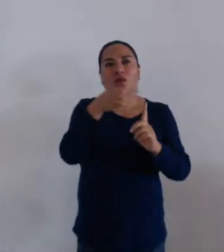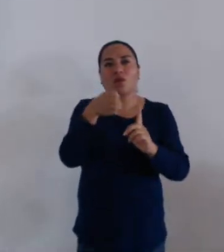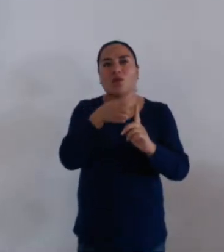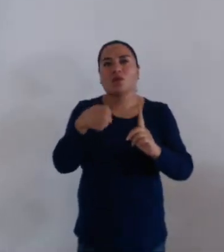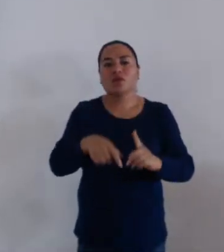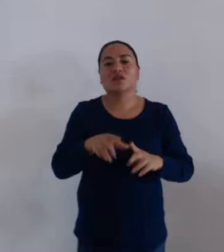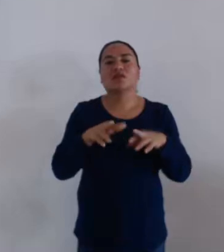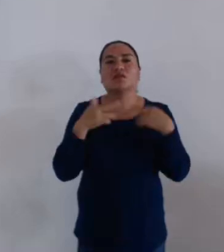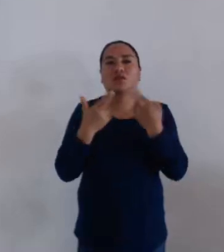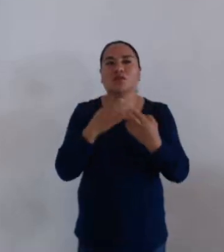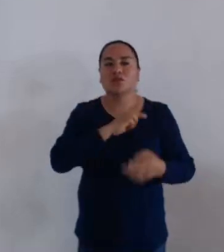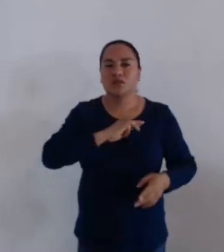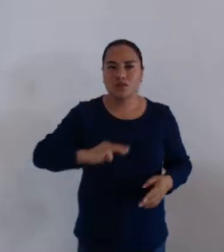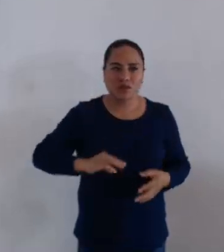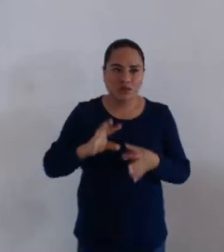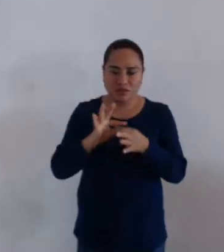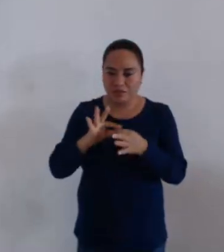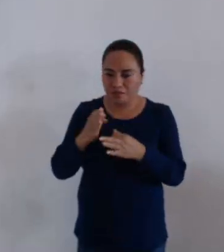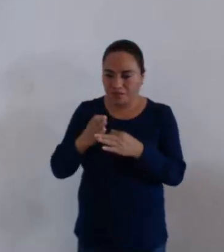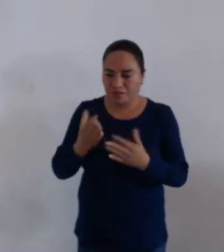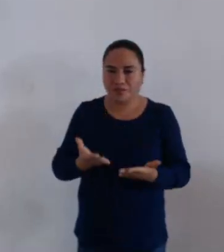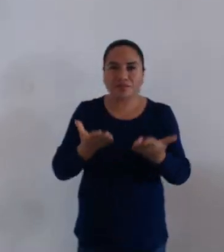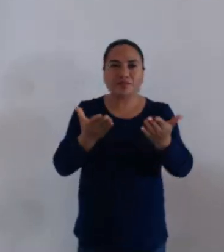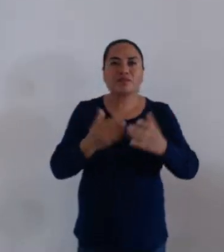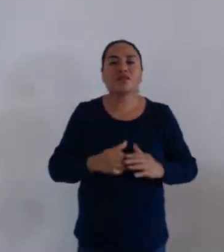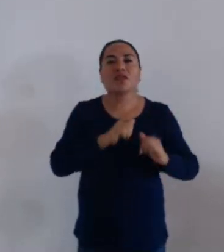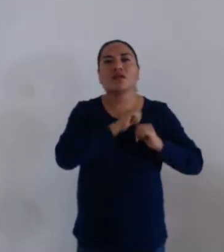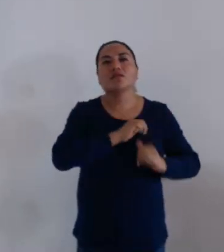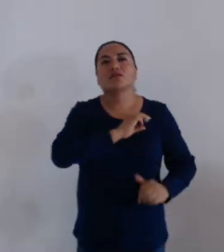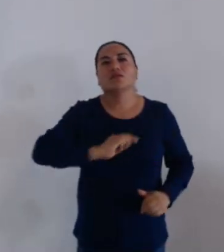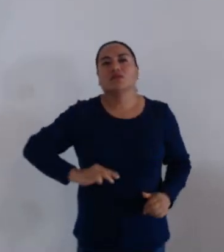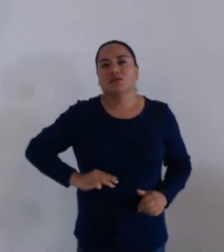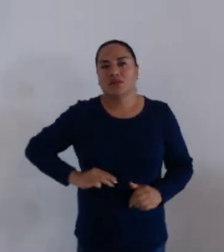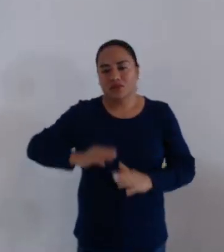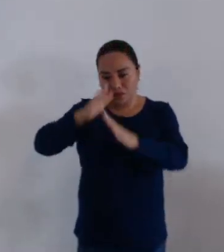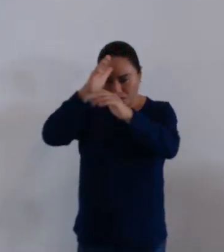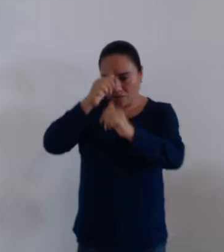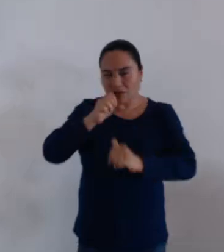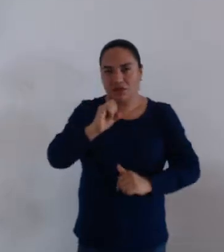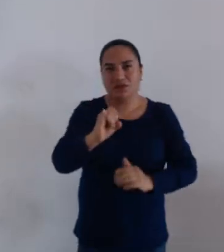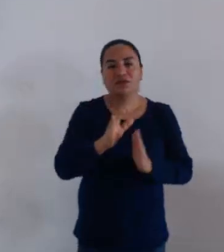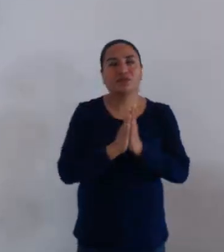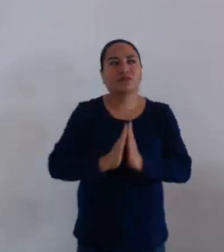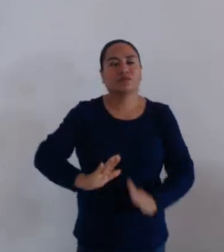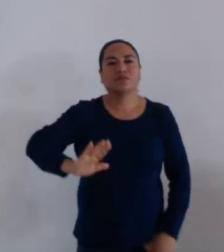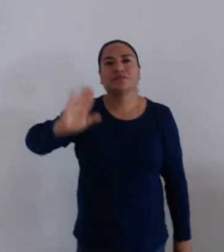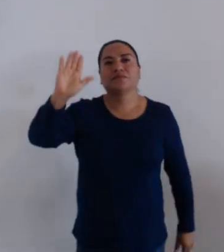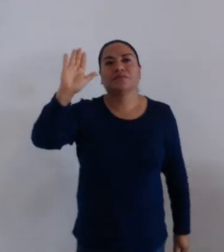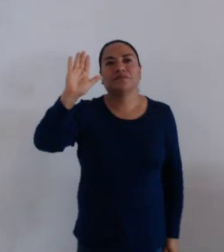del día con el que se acaba de dar cuenta. Quienes estén a favor de la aprobación, sírvanse levantar la mano.